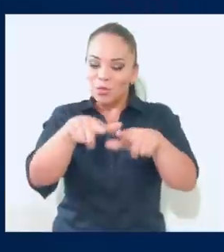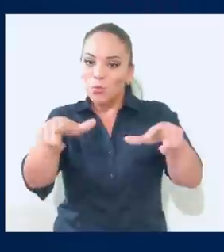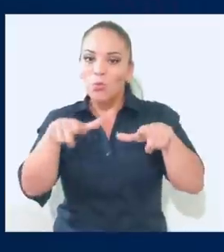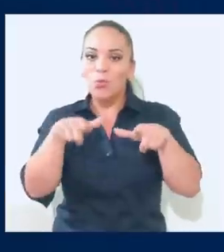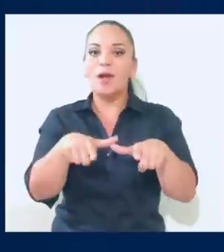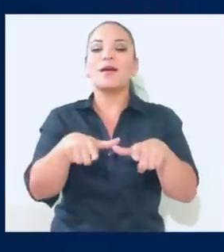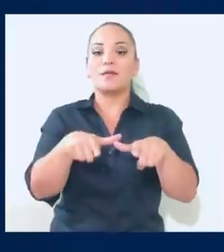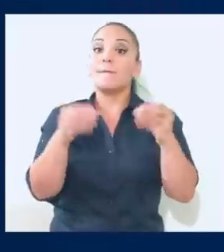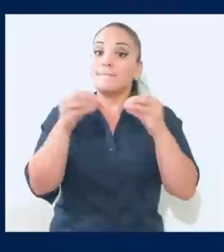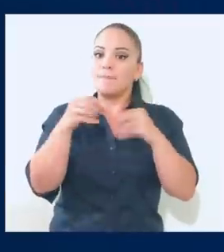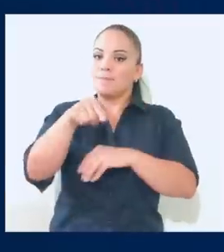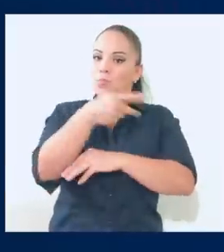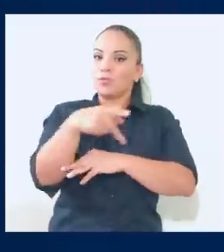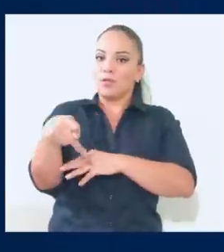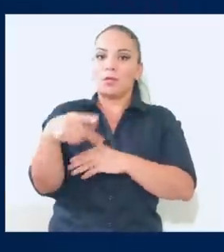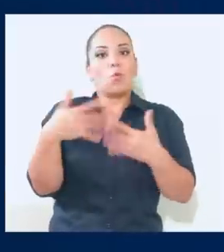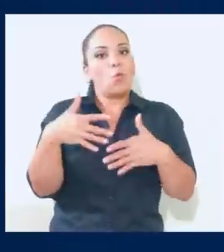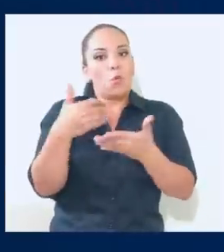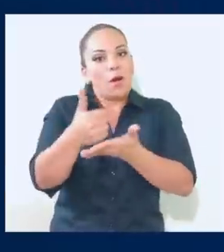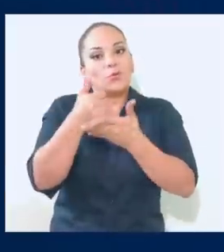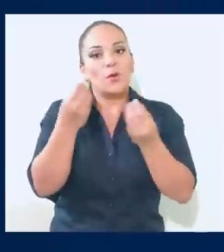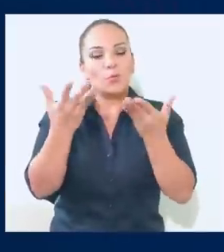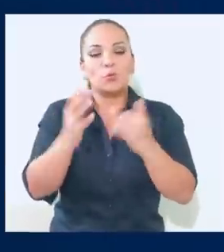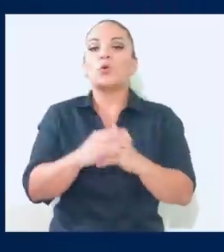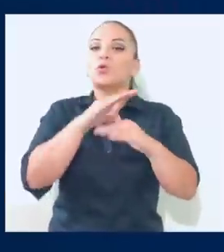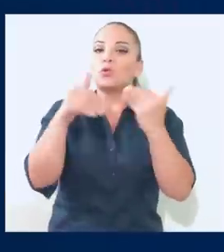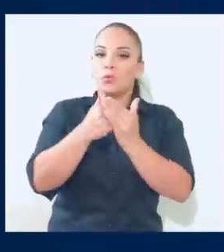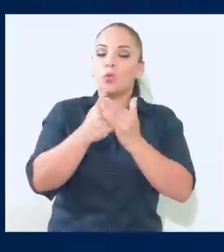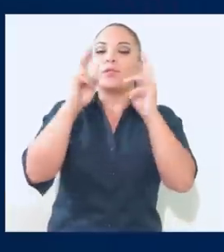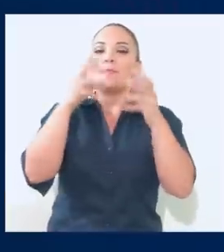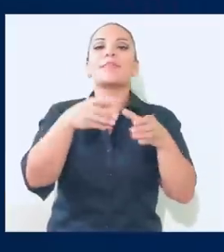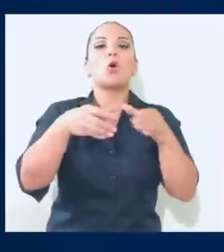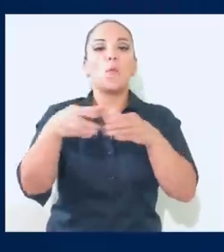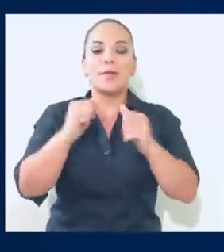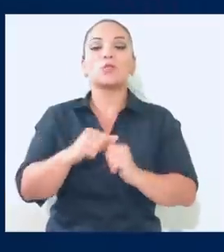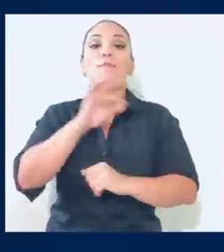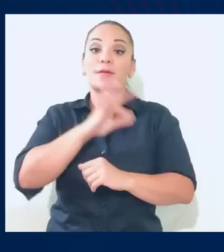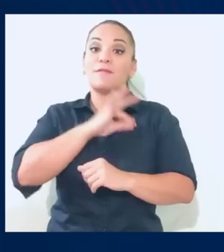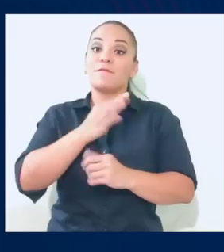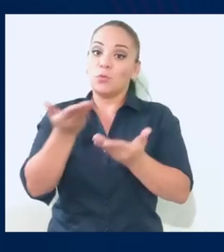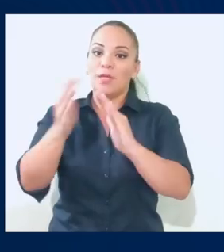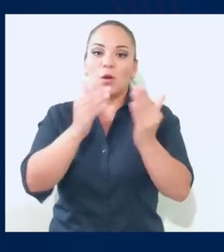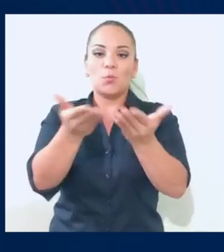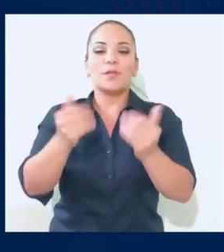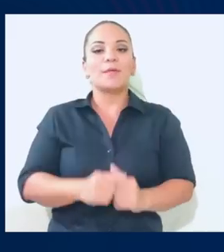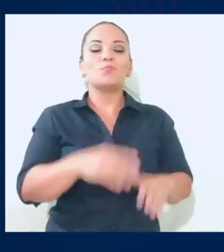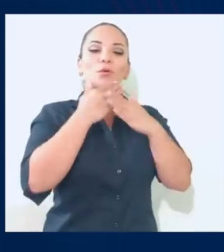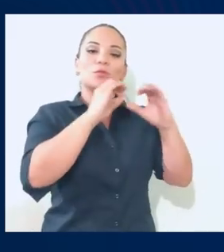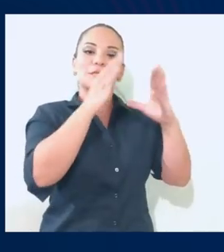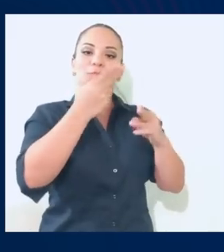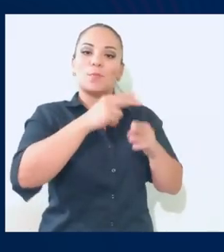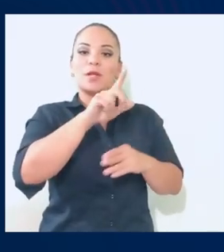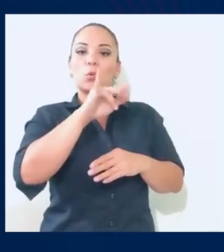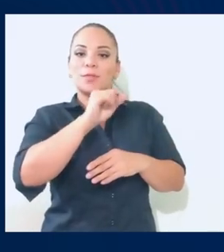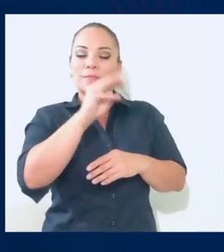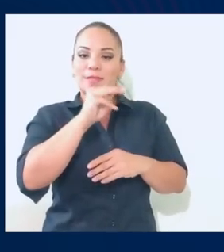más en la zona de Punta Arenas, es de mucha ayuda para todo lo que es la zona de comercio y el beneficio de la comunidad. Buenos días, mi nombre es Luis Madrigal,